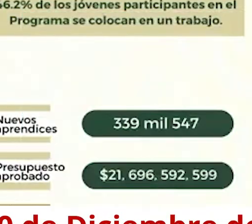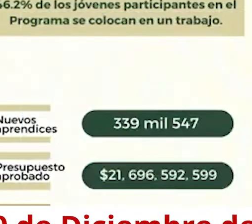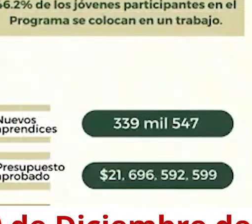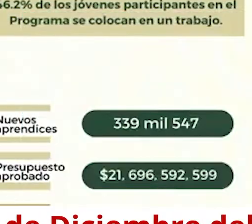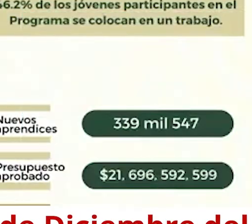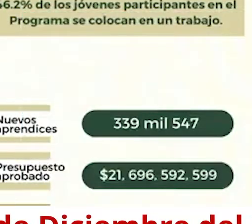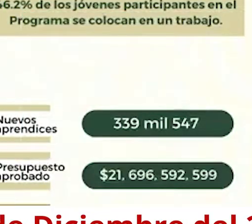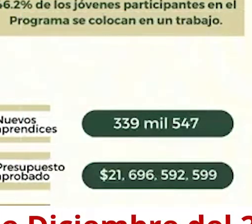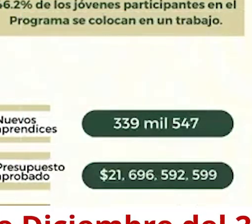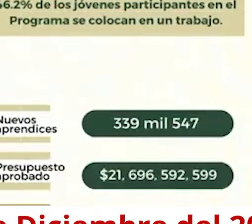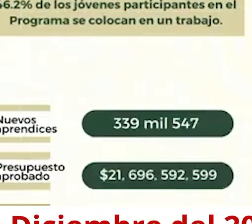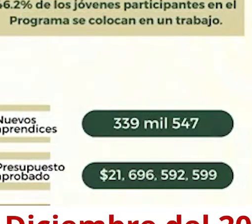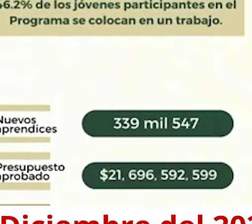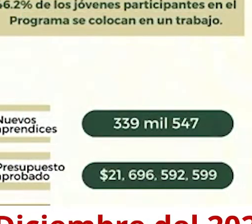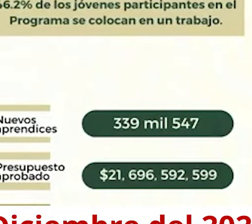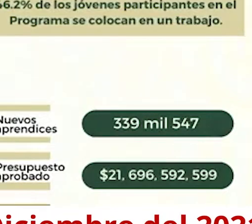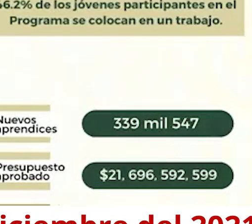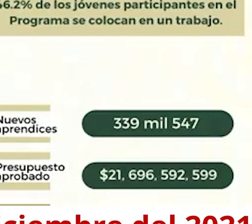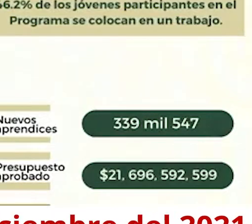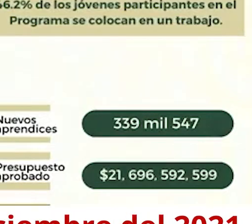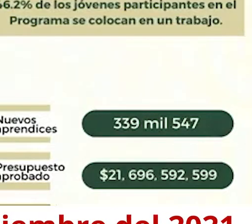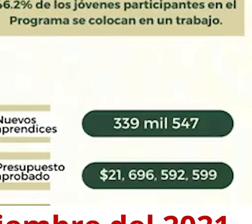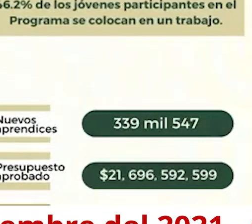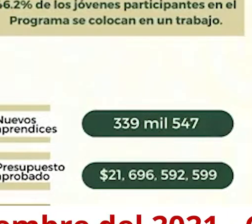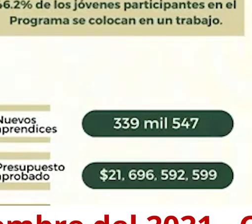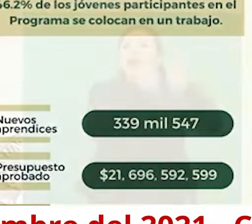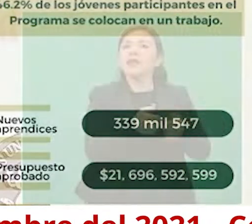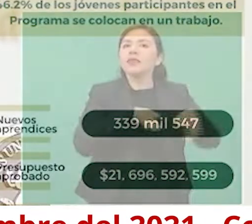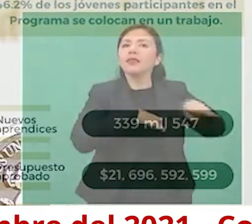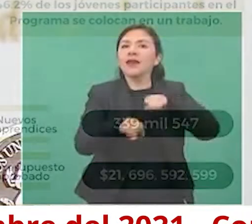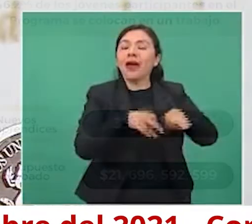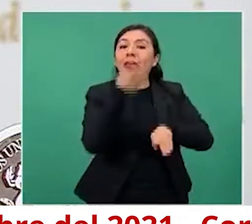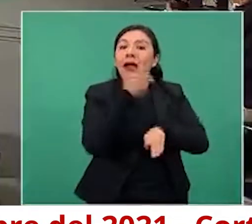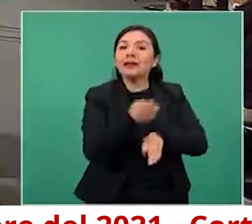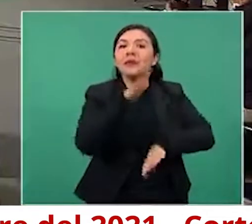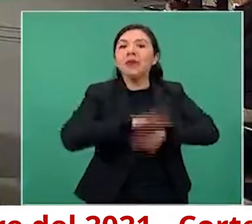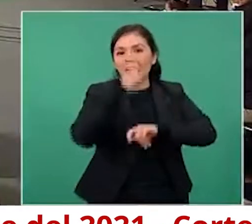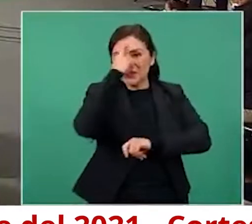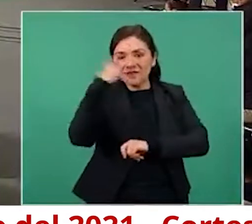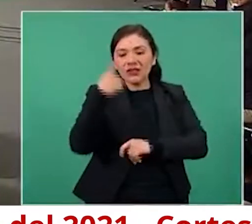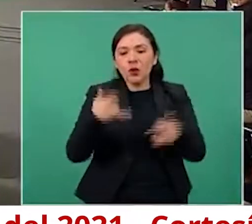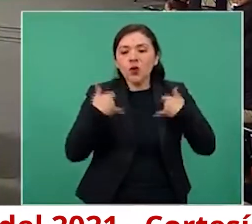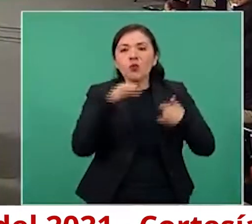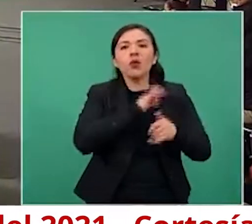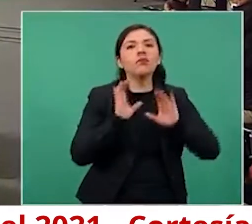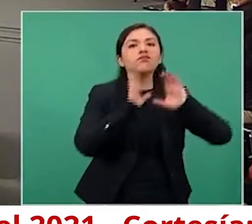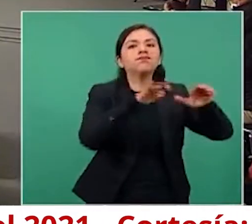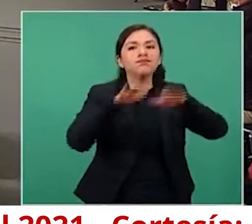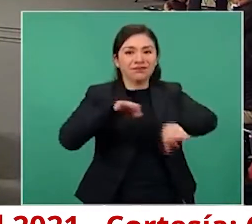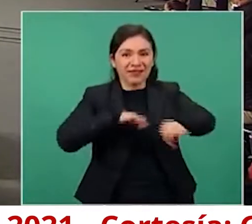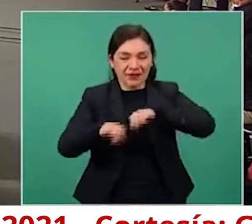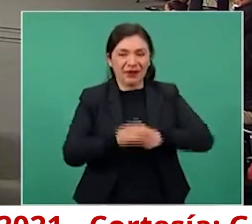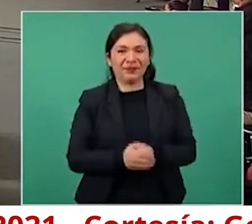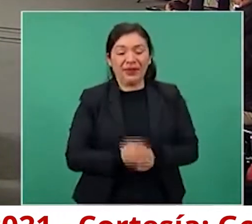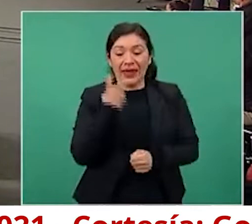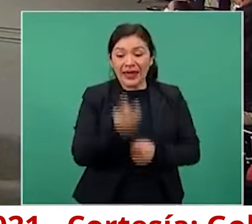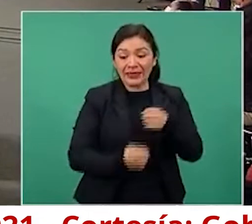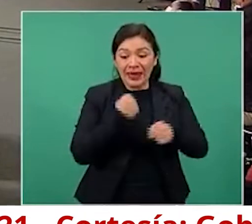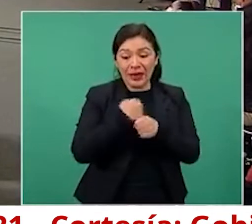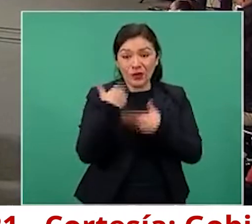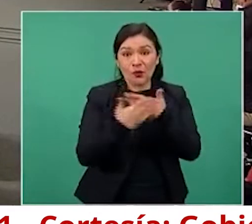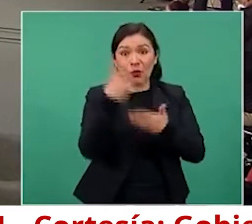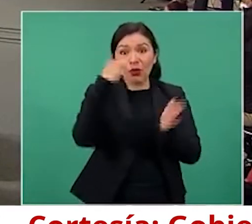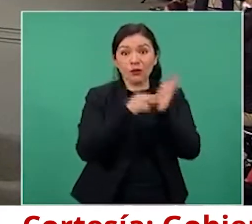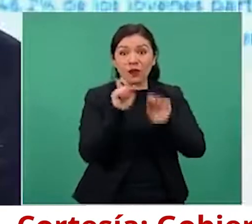que tiene una inversión monumental y sin igual por la juventud. En el caso particular del año 2022, ¿qué es lo que tenemos